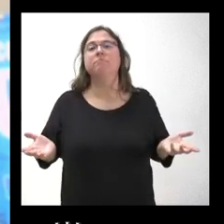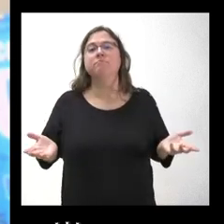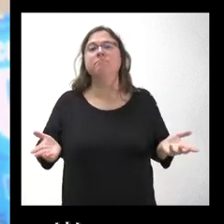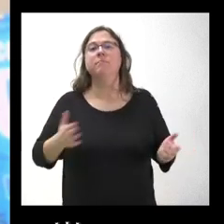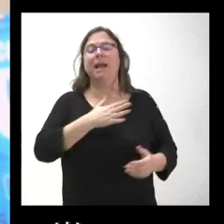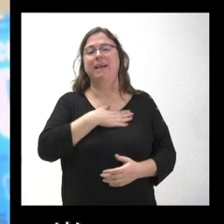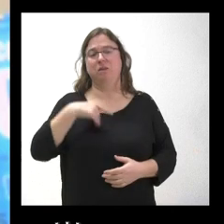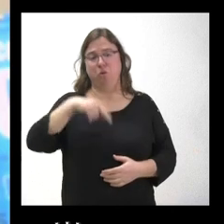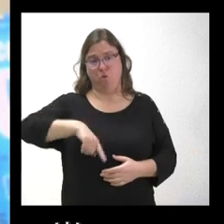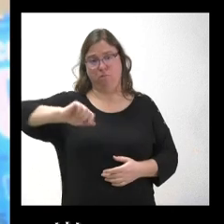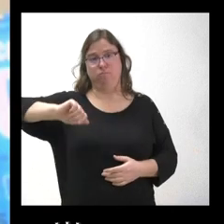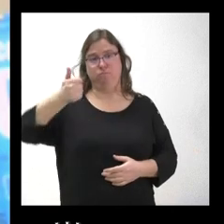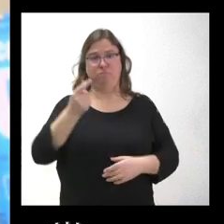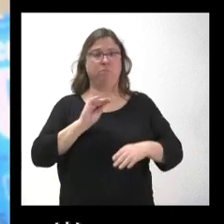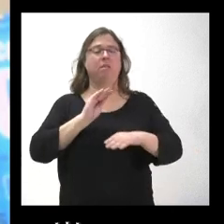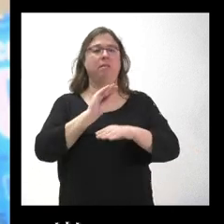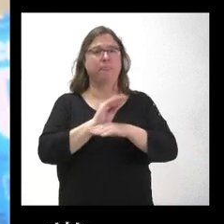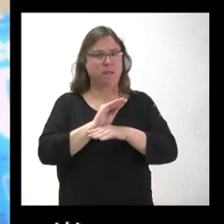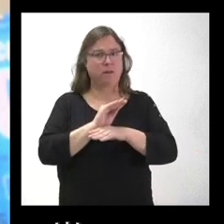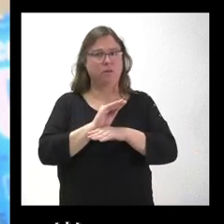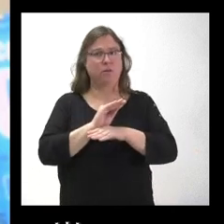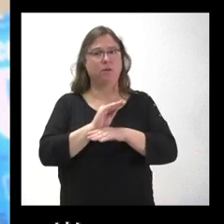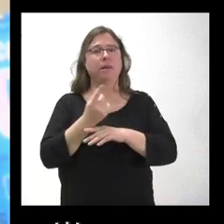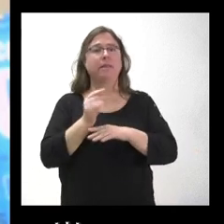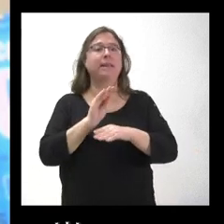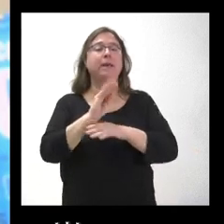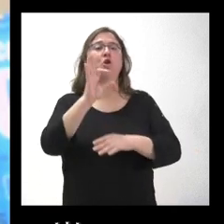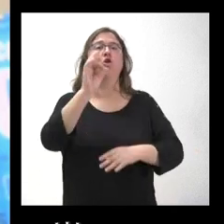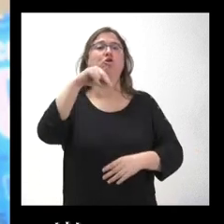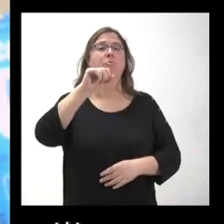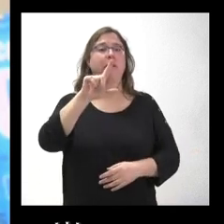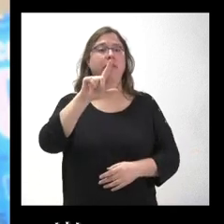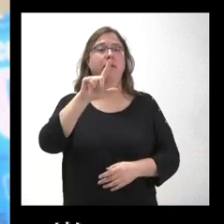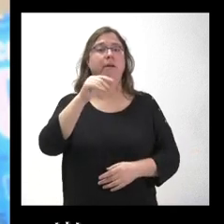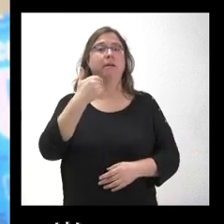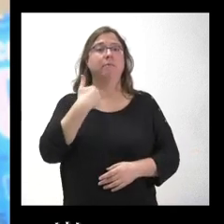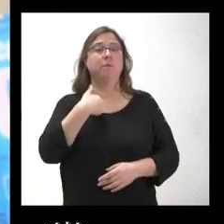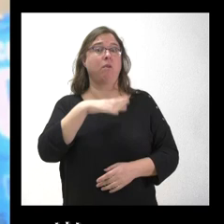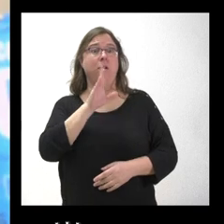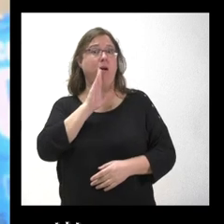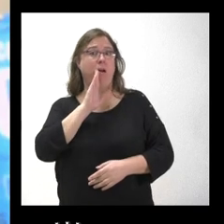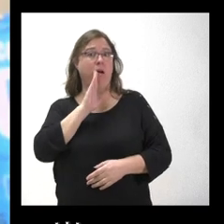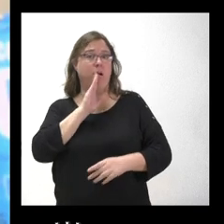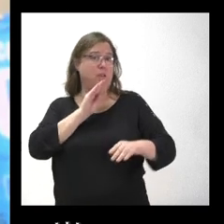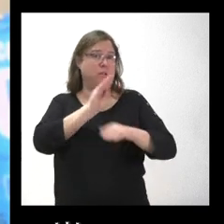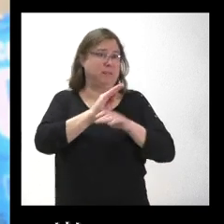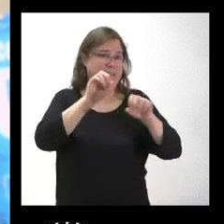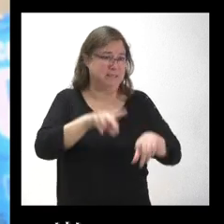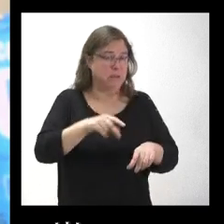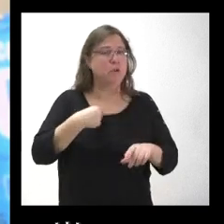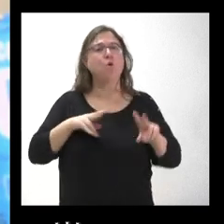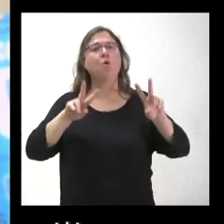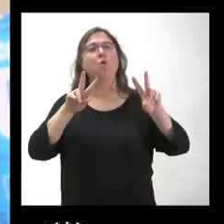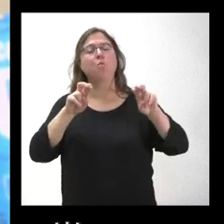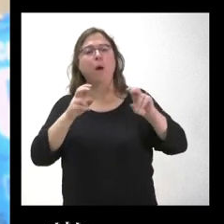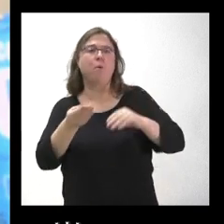esta aprobación de hoy, de aportación de dinero a Somacil, repesca lo que no se ha podido invertir, si es inversión que se prevé